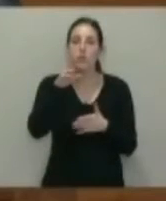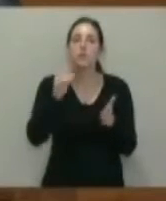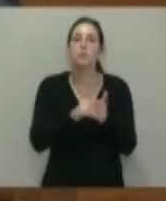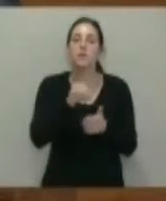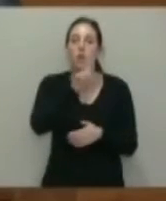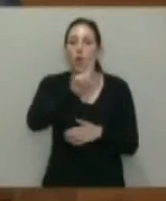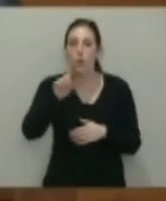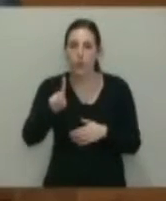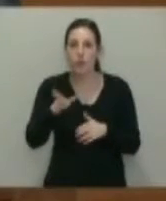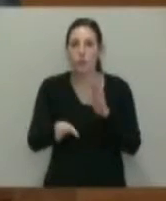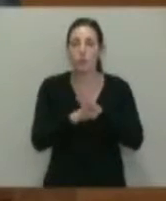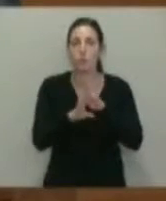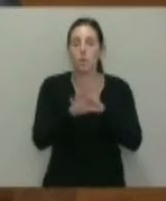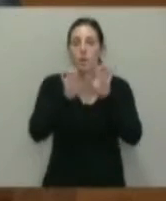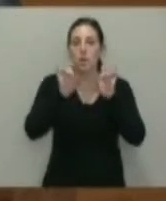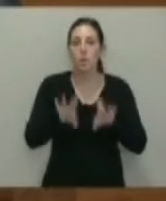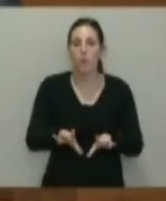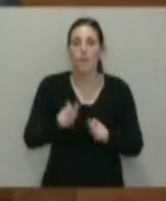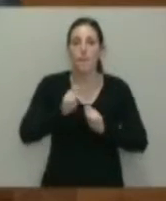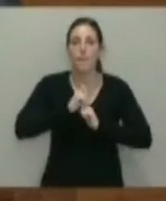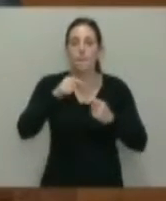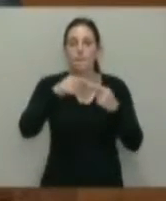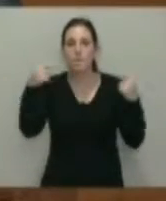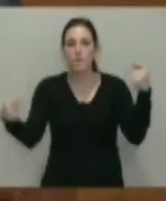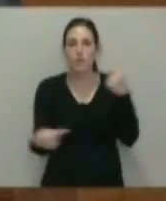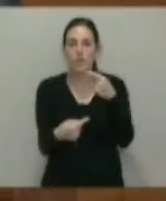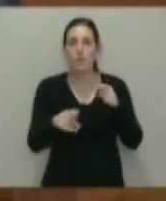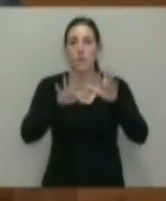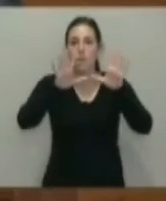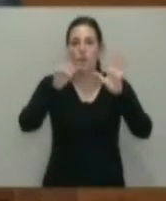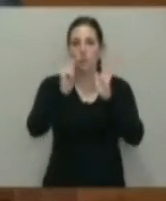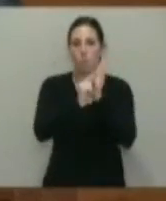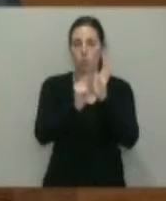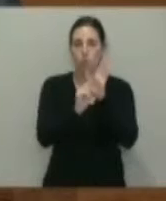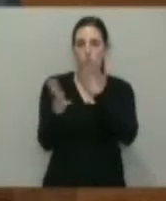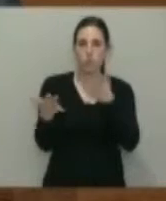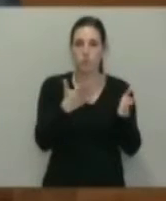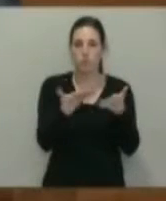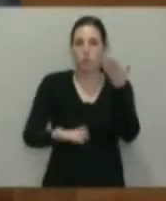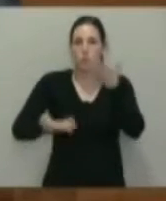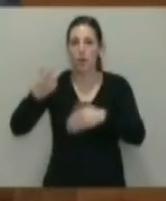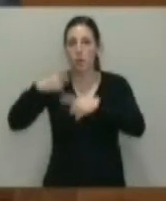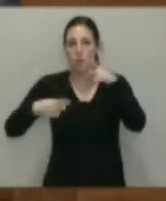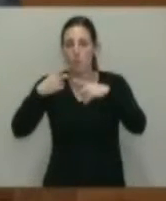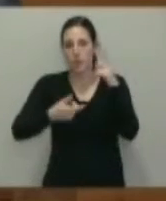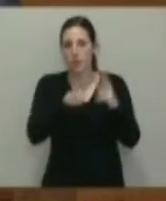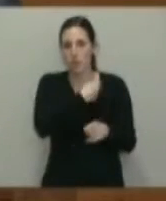mantienen y nos dan una diferencia del orden de los 10 puntos aproximadamente con la media nacional.